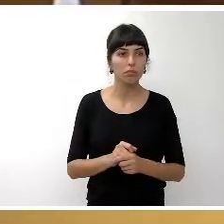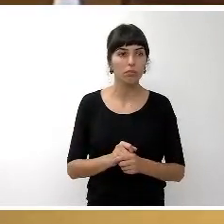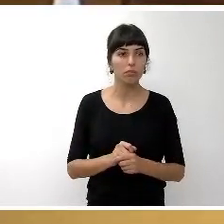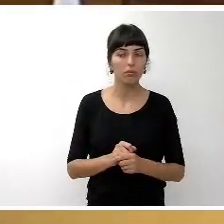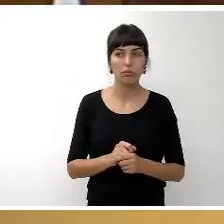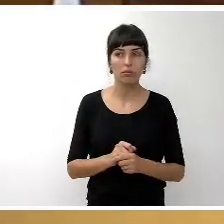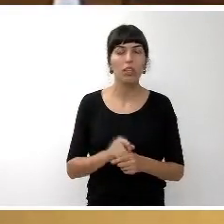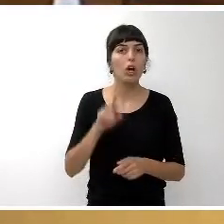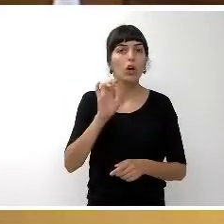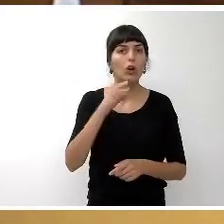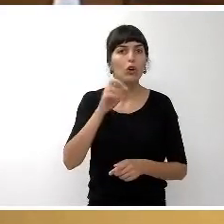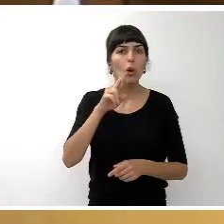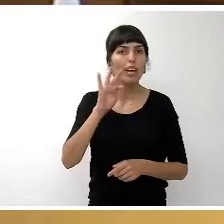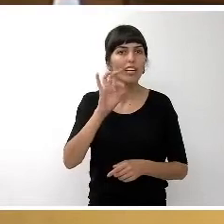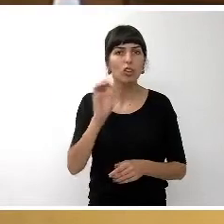Roberto no está.